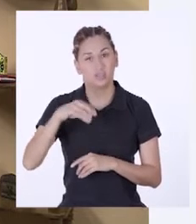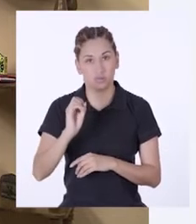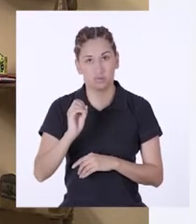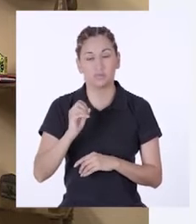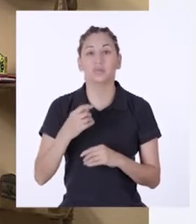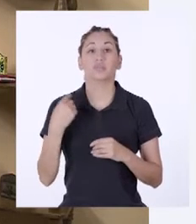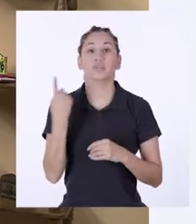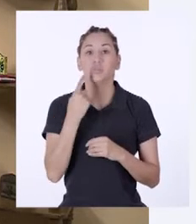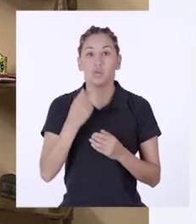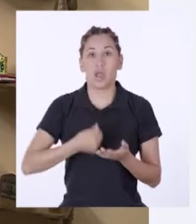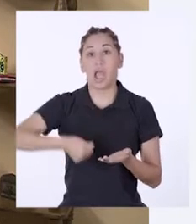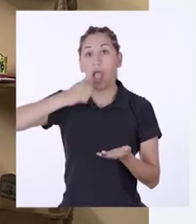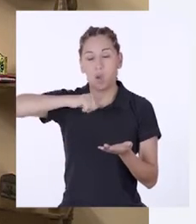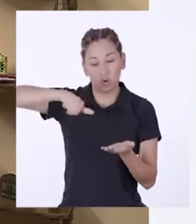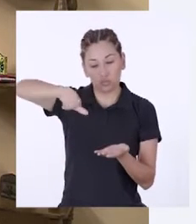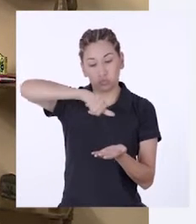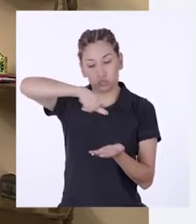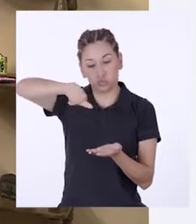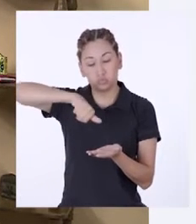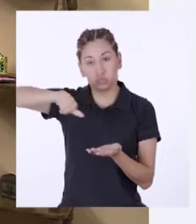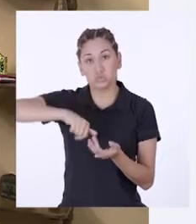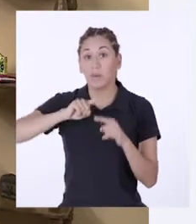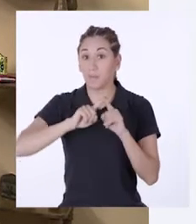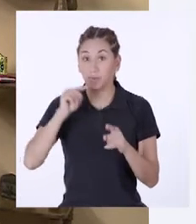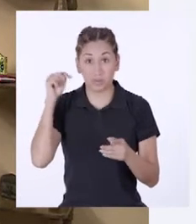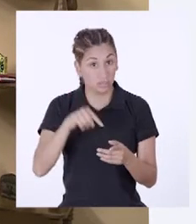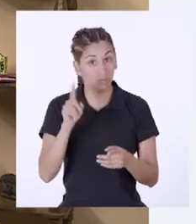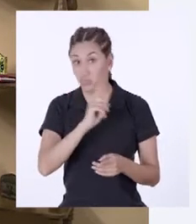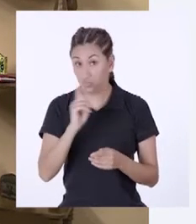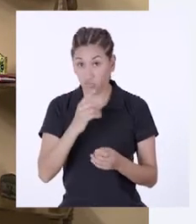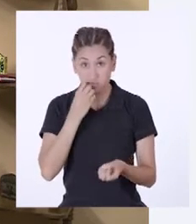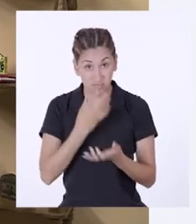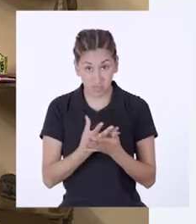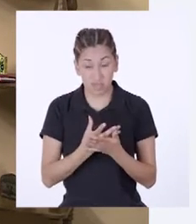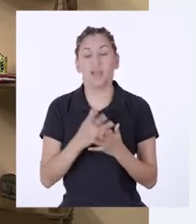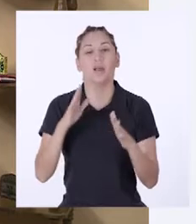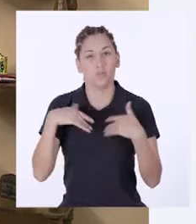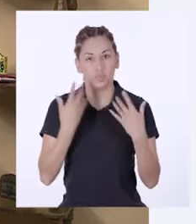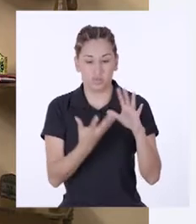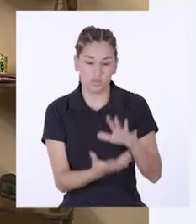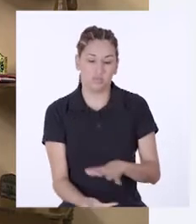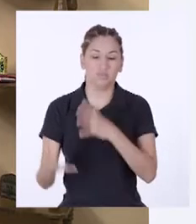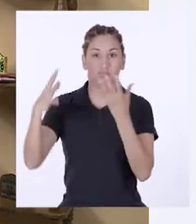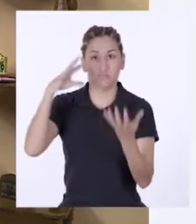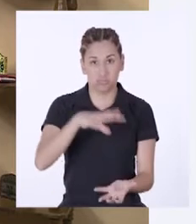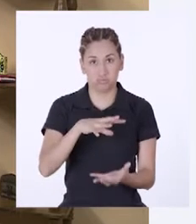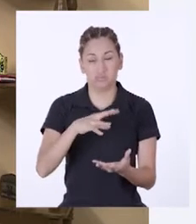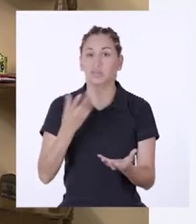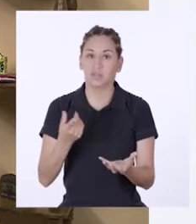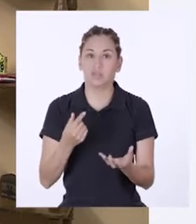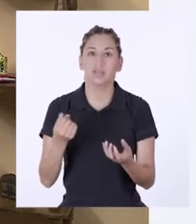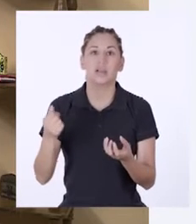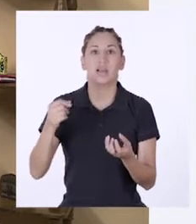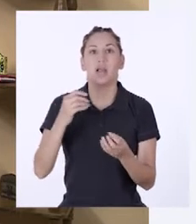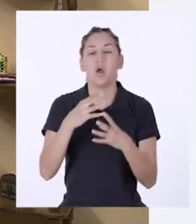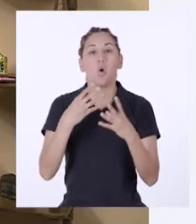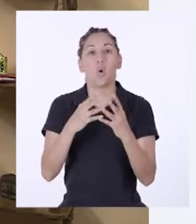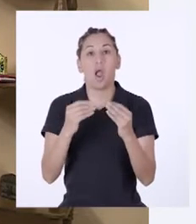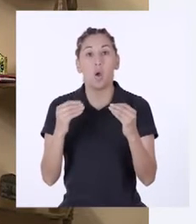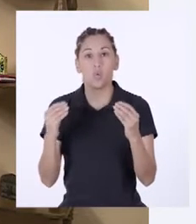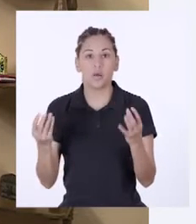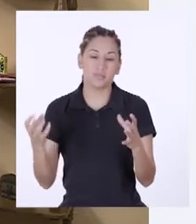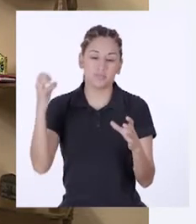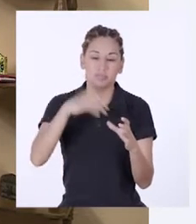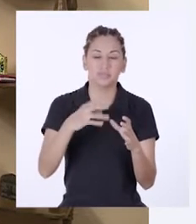Usualmente basta con regar nuestro compostaje, pero si eso no funciona, podemos voltear la masa, añadiendo materiales